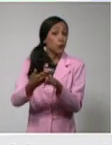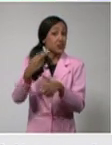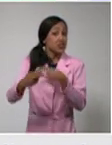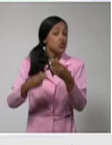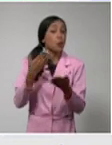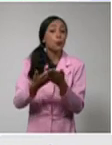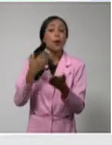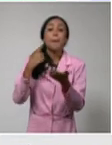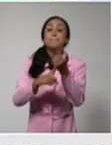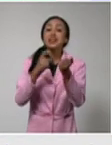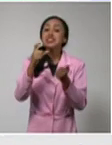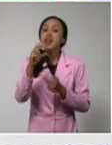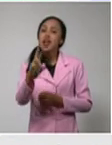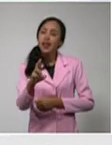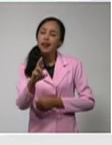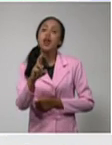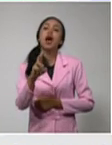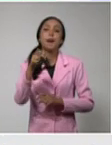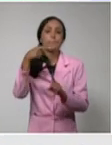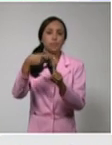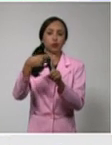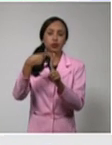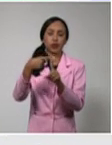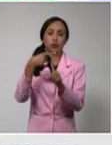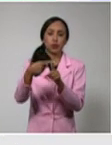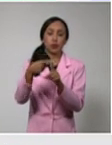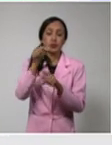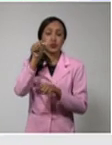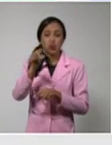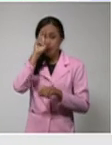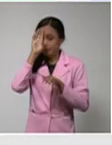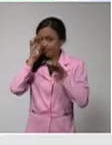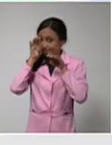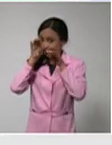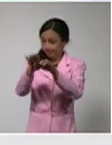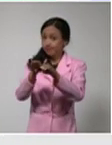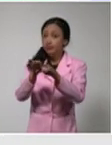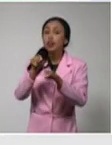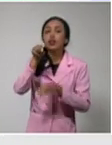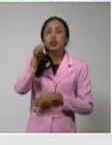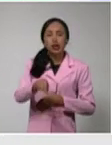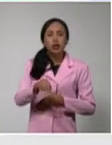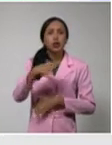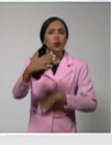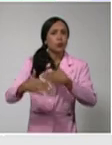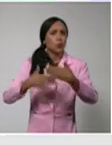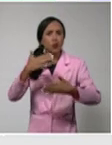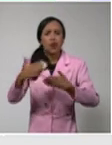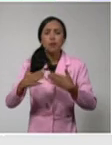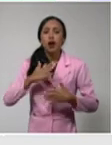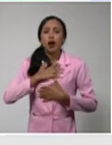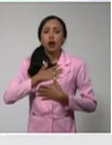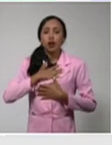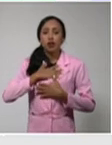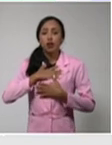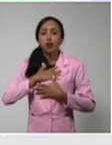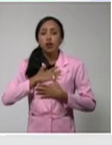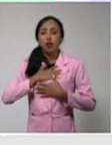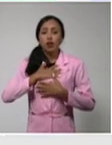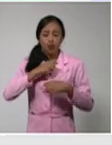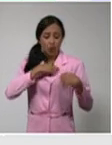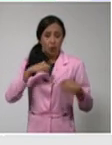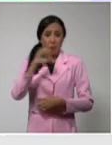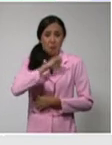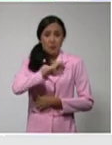ingresa y comenzó con un cuadro respiratorio con taquicardia, fue necesario trasladar la